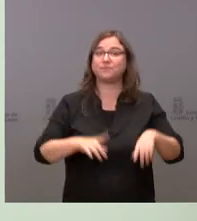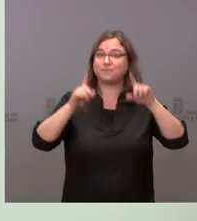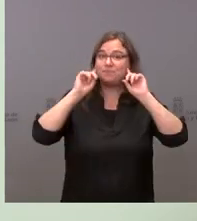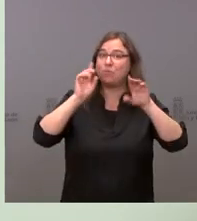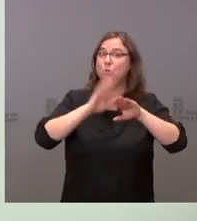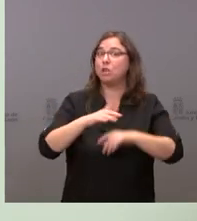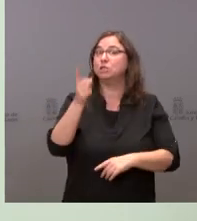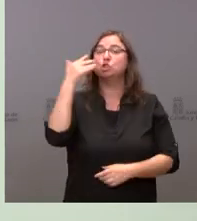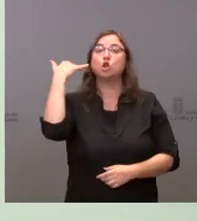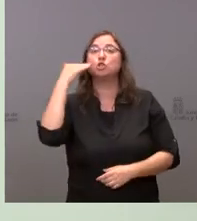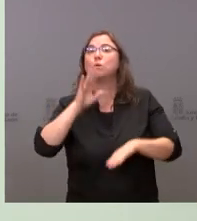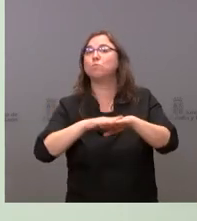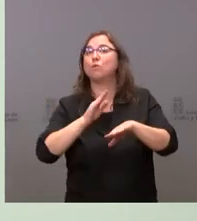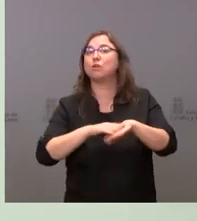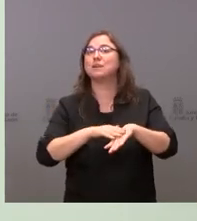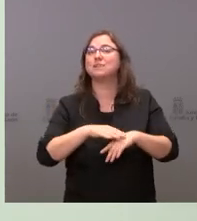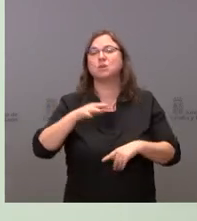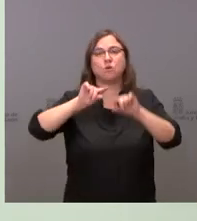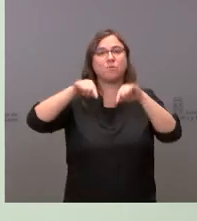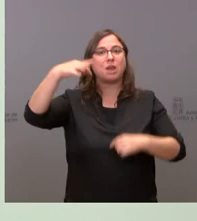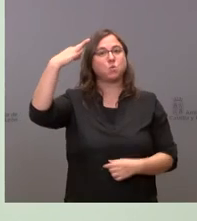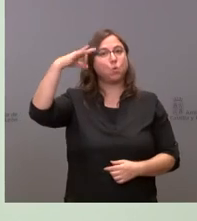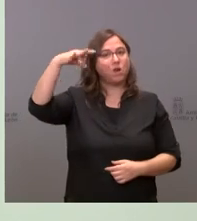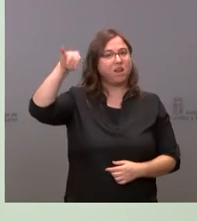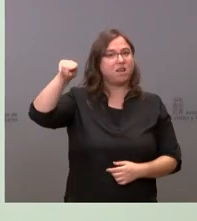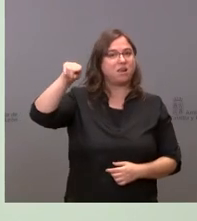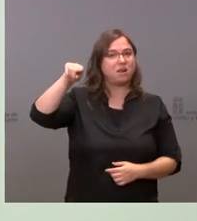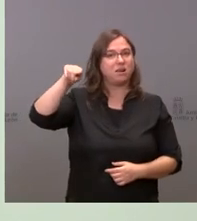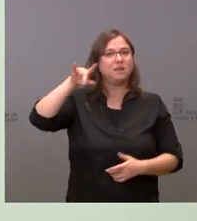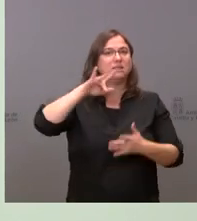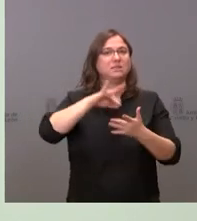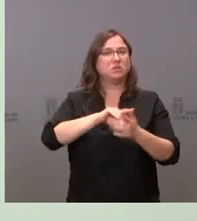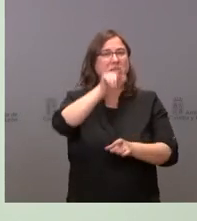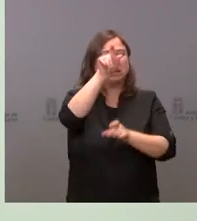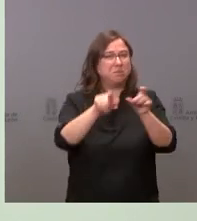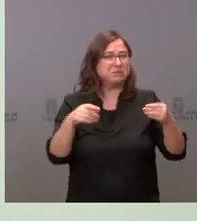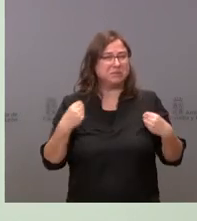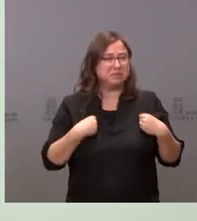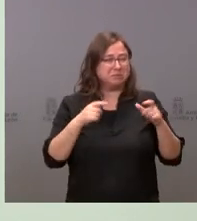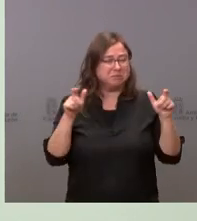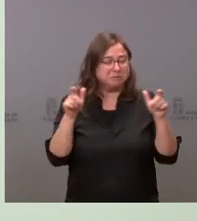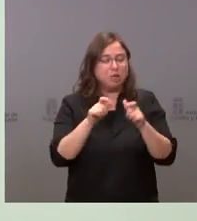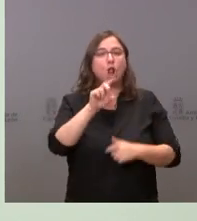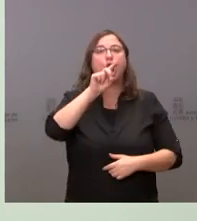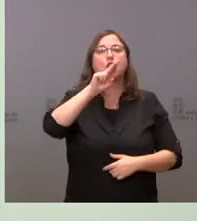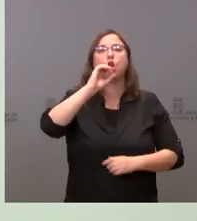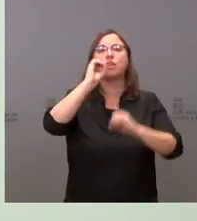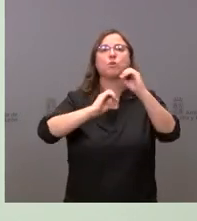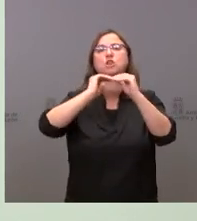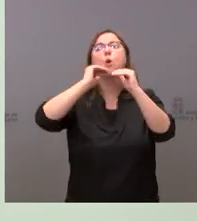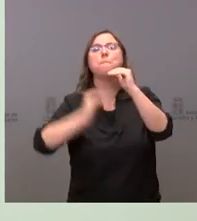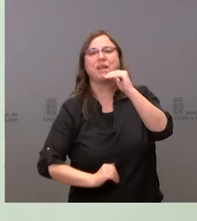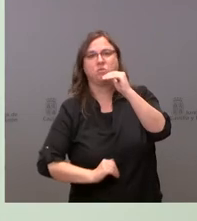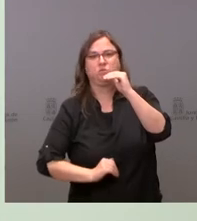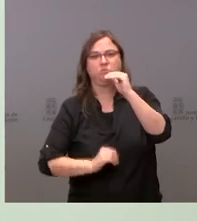solo la provincia de Soria? porque es la única provincia que tiene una densidad por debajo del 12% que es lo que establece la